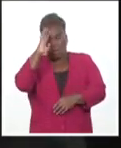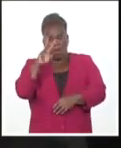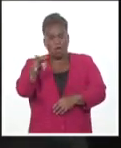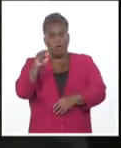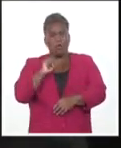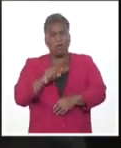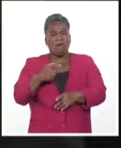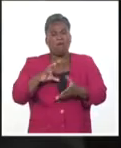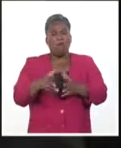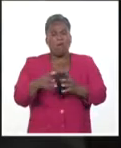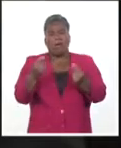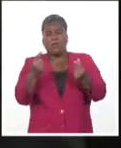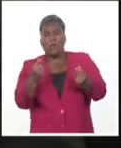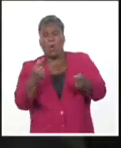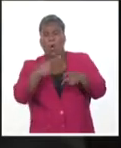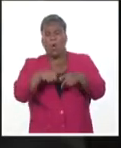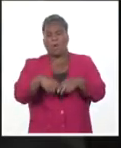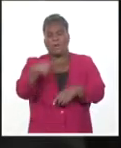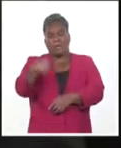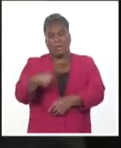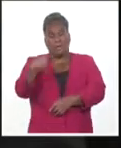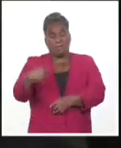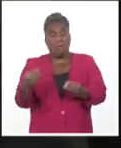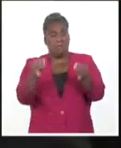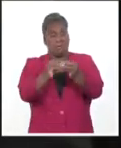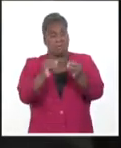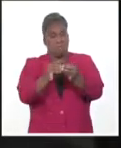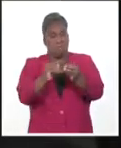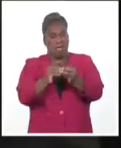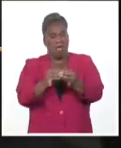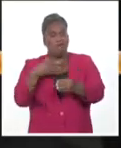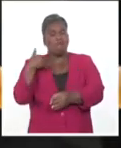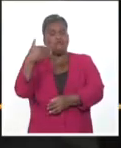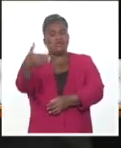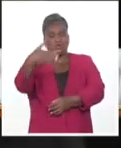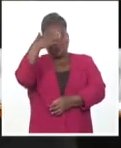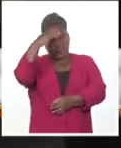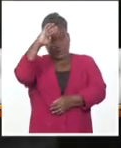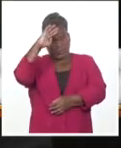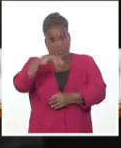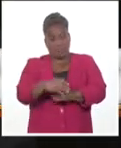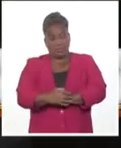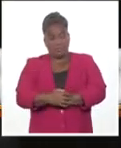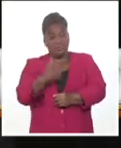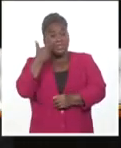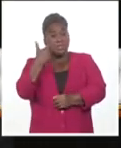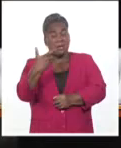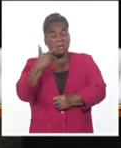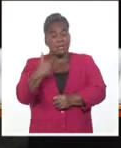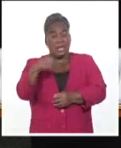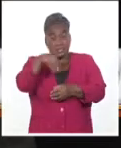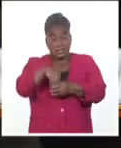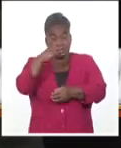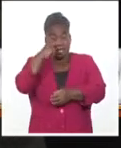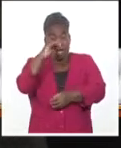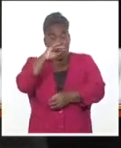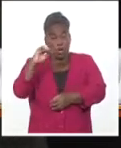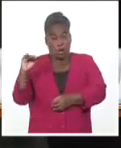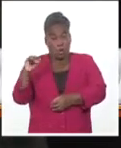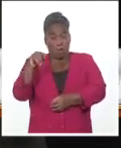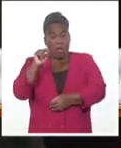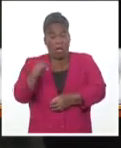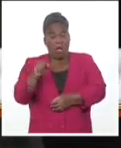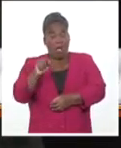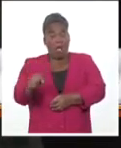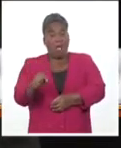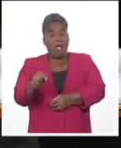necesaria para los momentos actuales y el futuro de la patria. Parte sustancial de esas normas han impactado en el